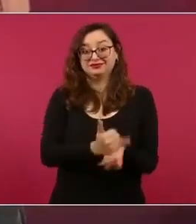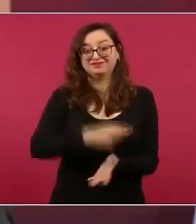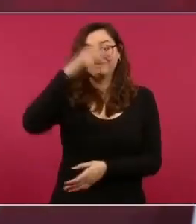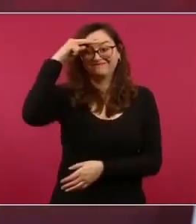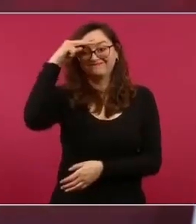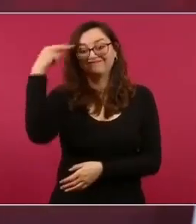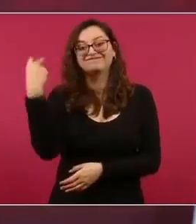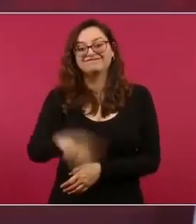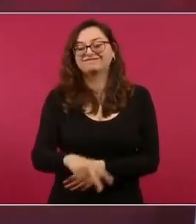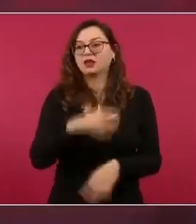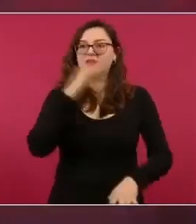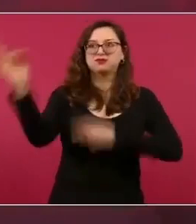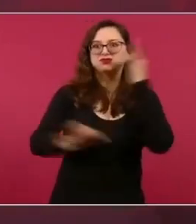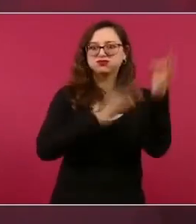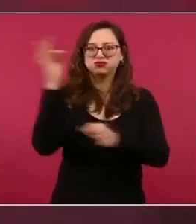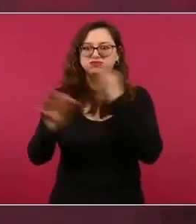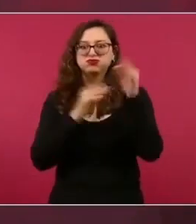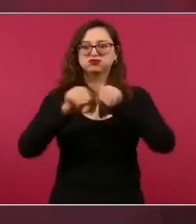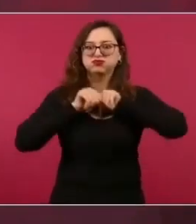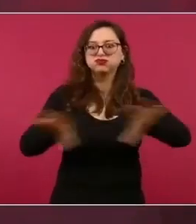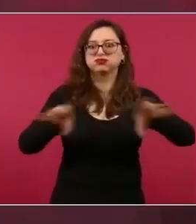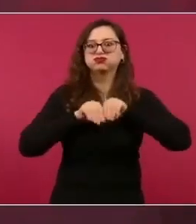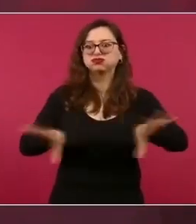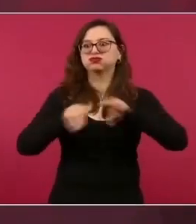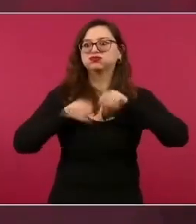una gente está indefensa